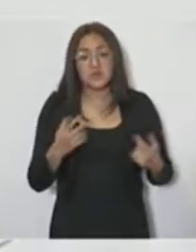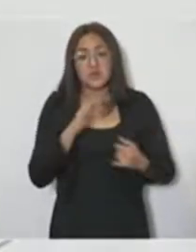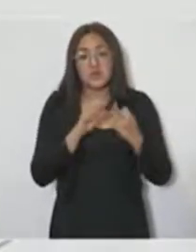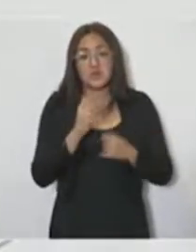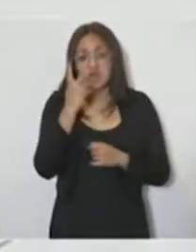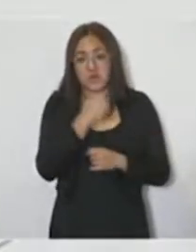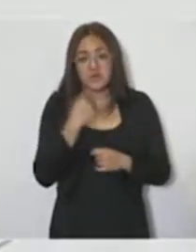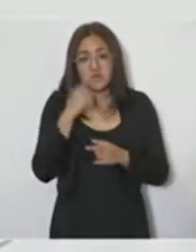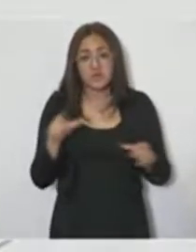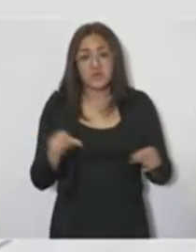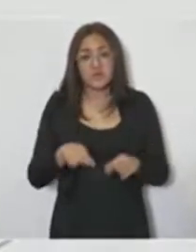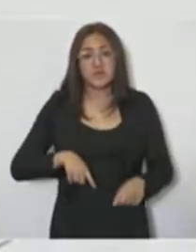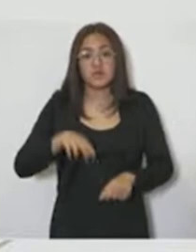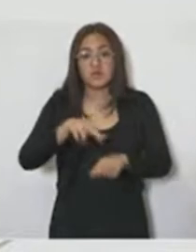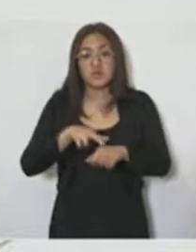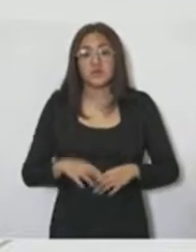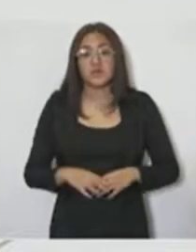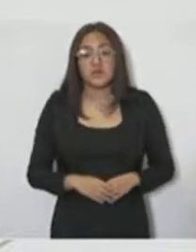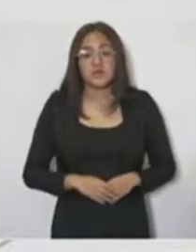24 horas. Es cuanto, gobernador.